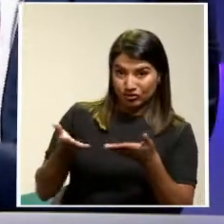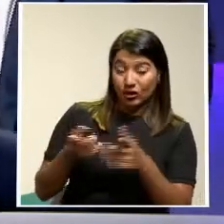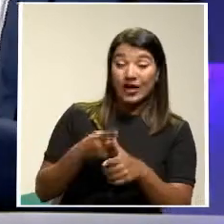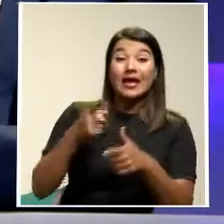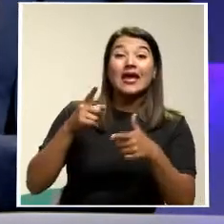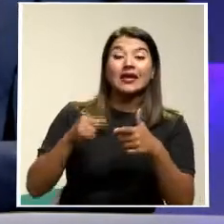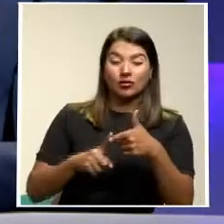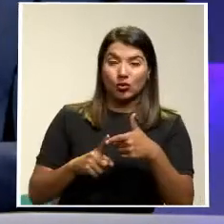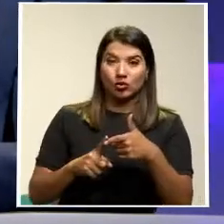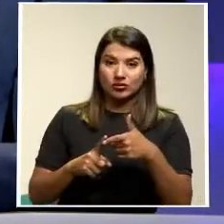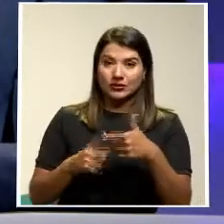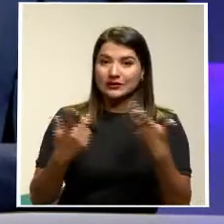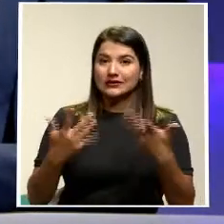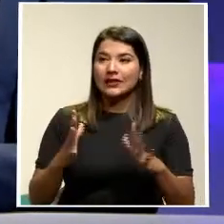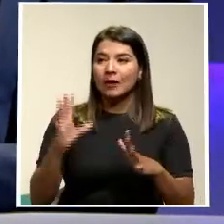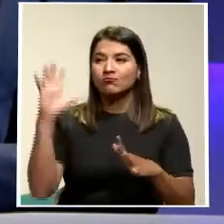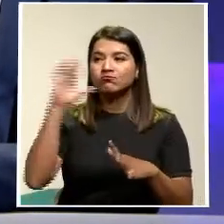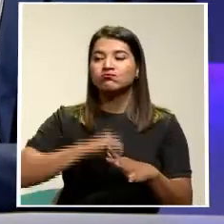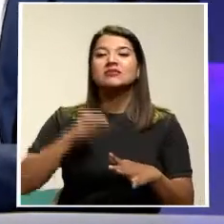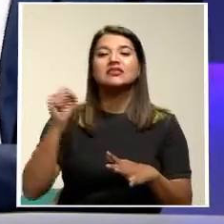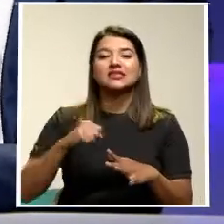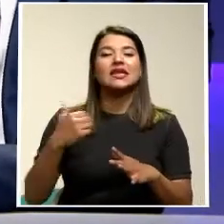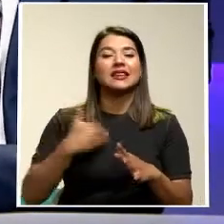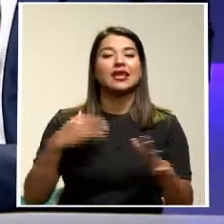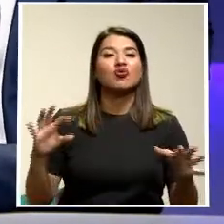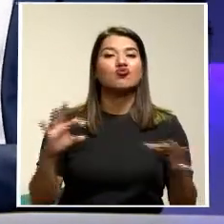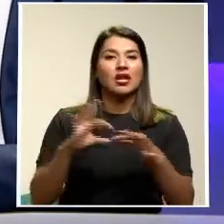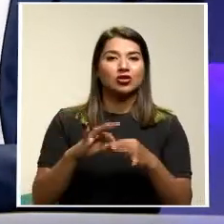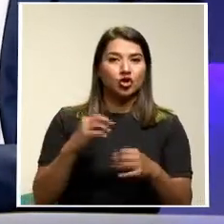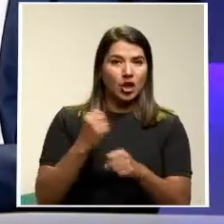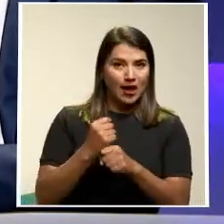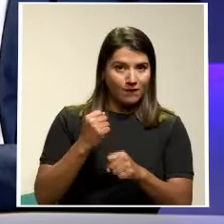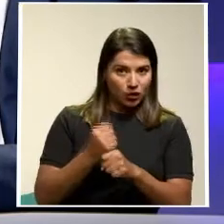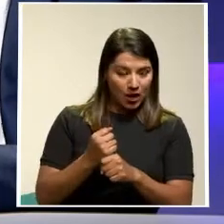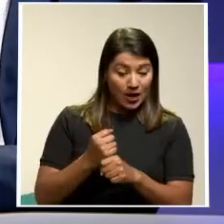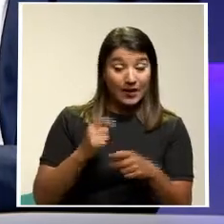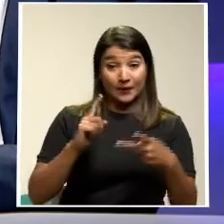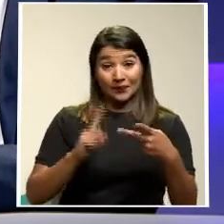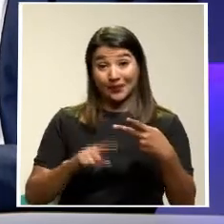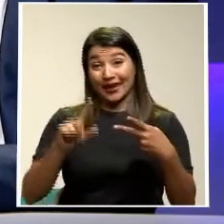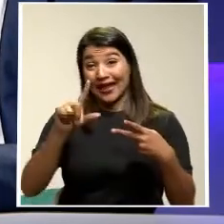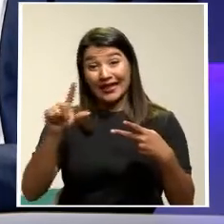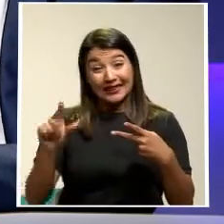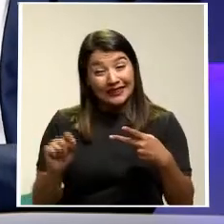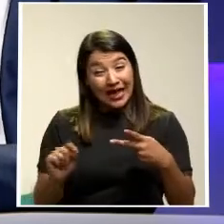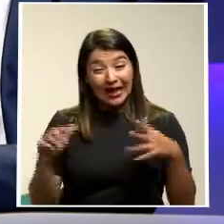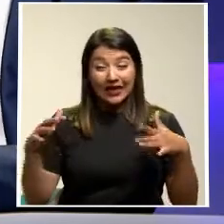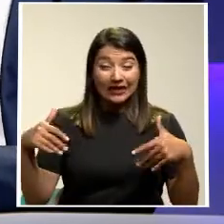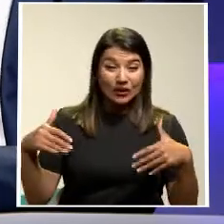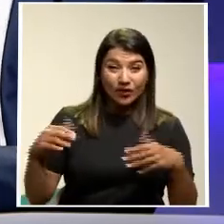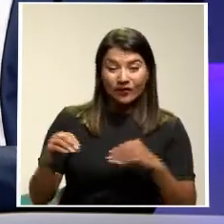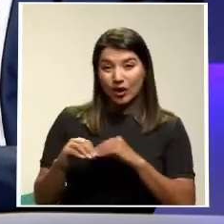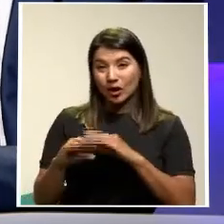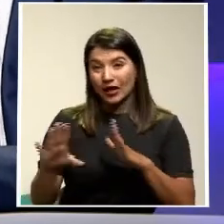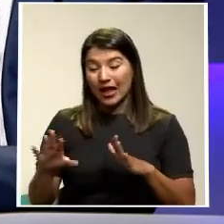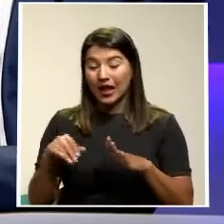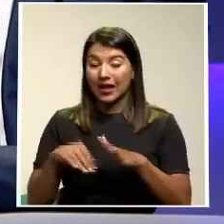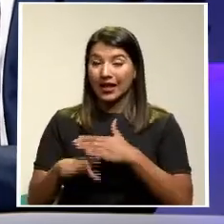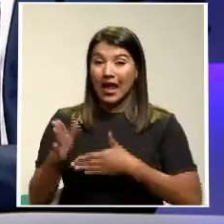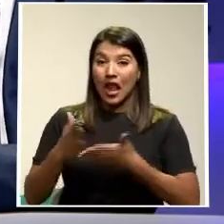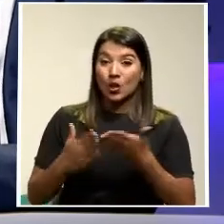Realidad De que existe Una relación laboral En Italia Está un poco más Disperso En algunas provincias De Italia